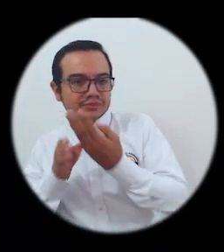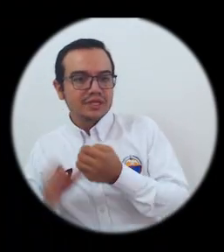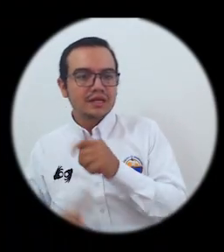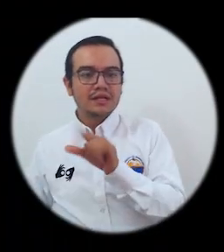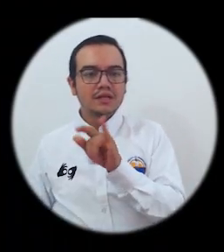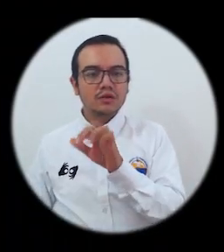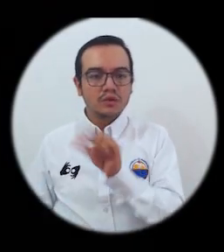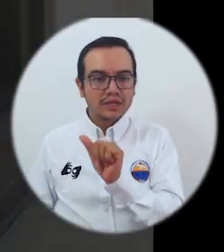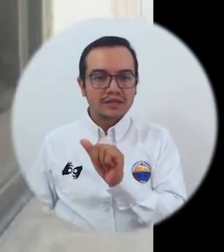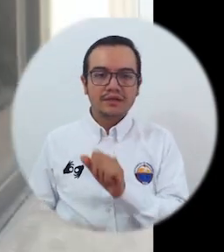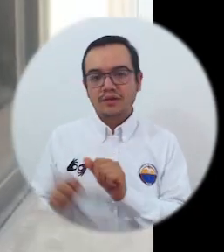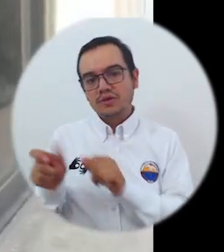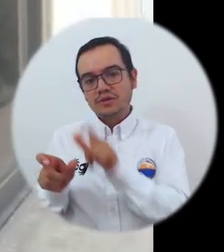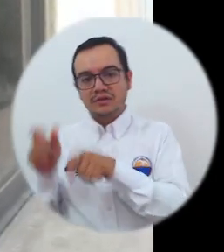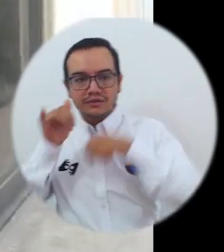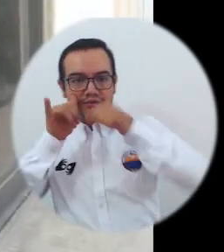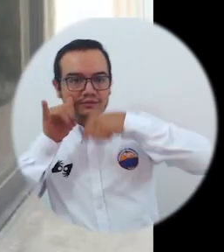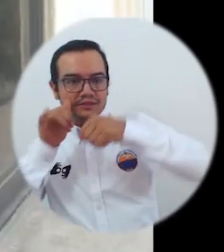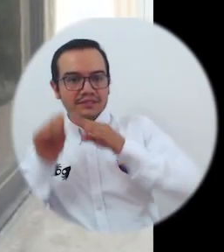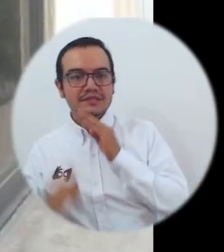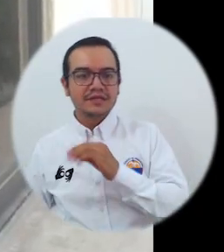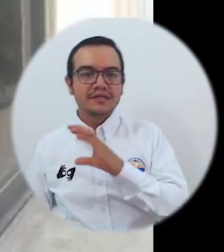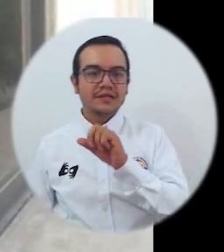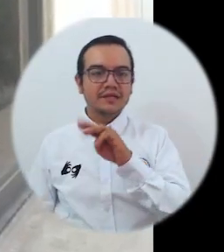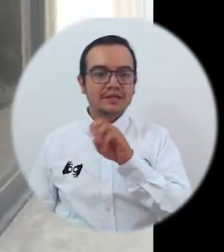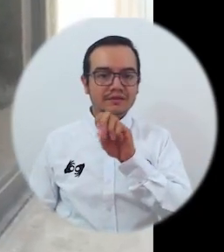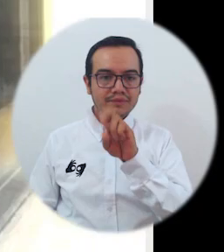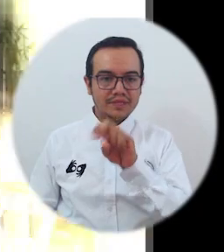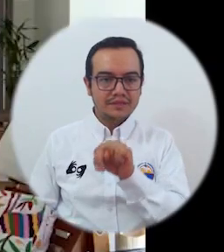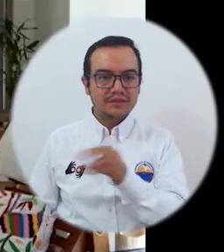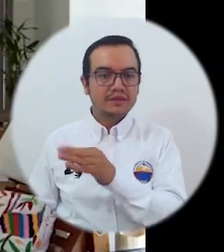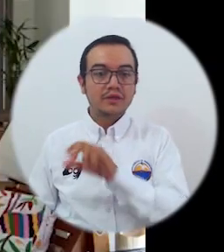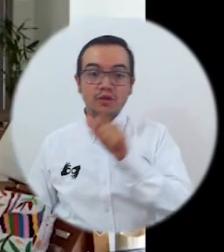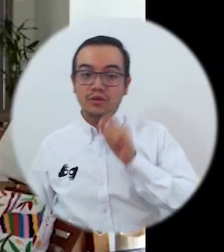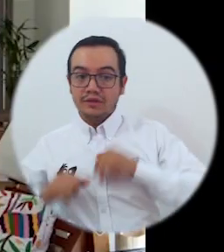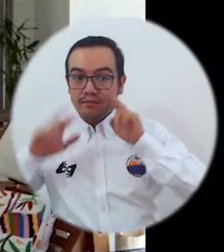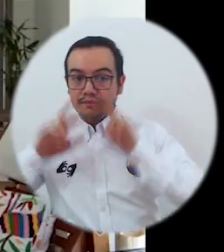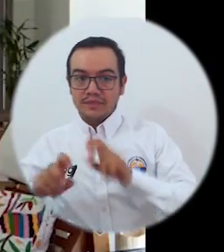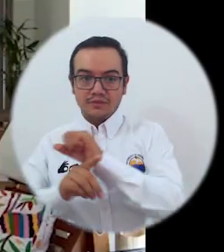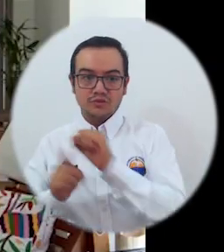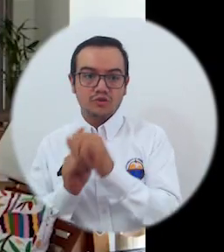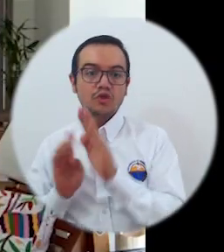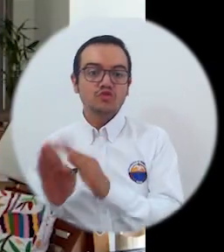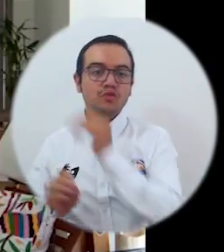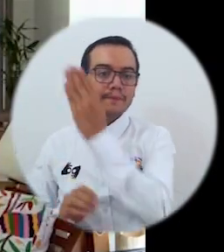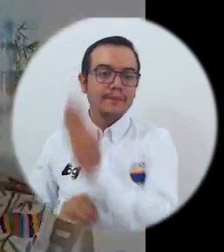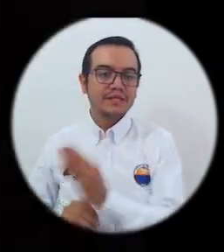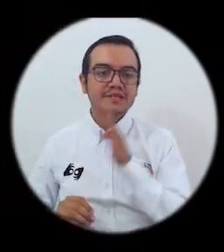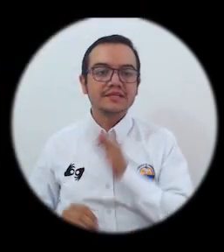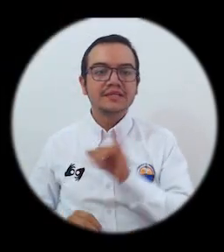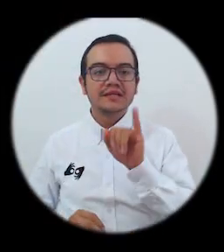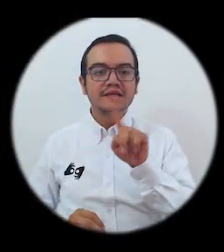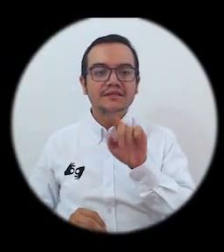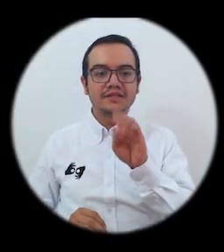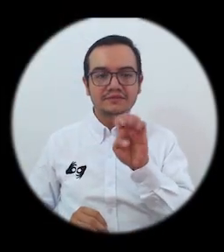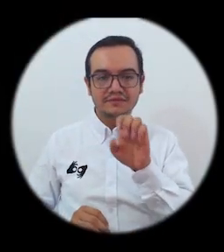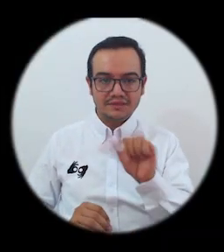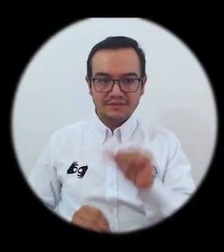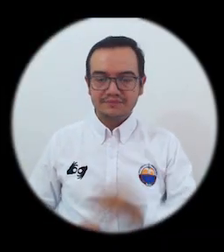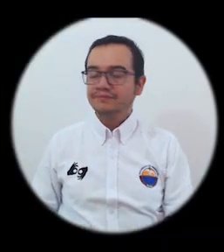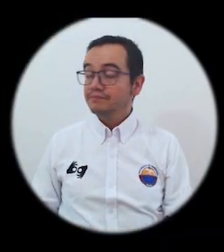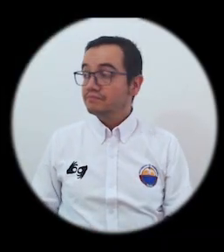Moreno Salazar, la productora audiovisual Laura Morales, la documentalista Carmen Vivero Celín y la investigadora social